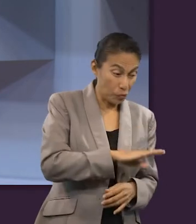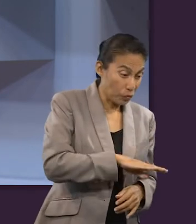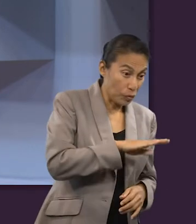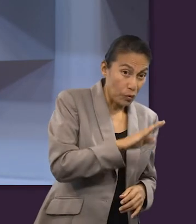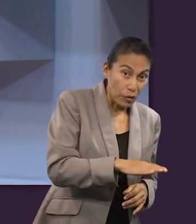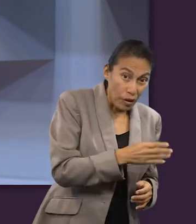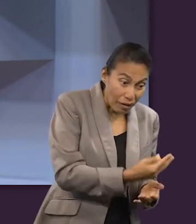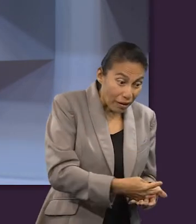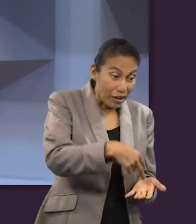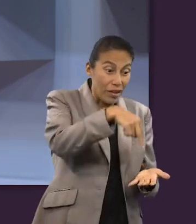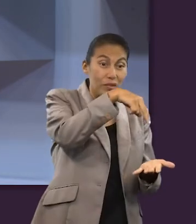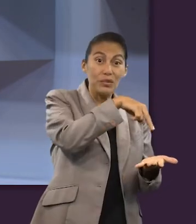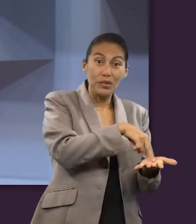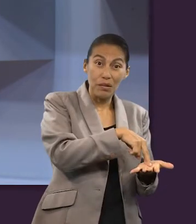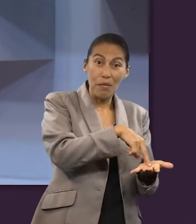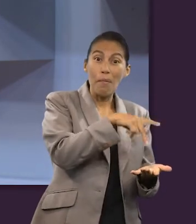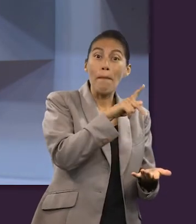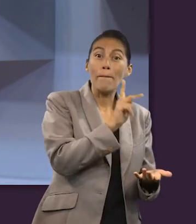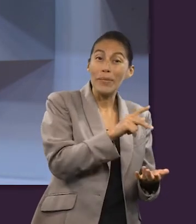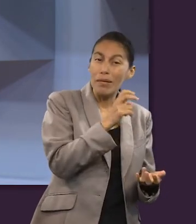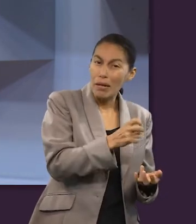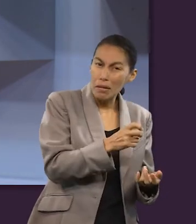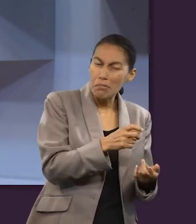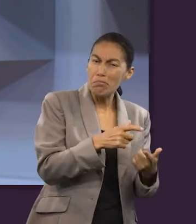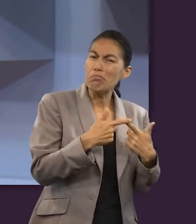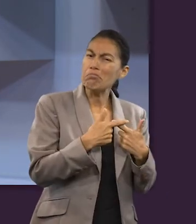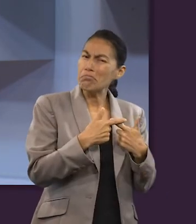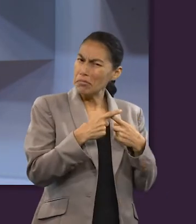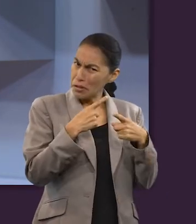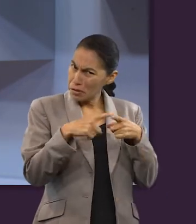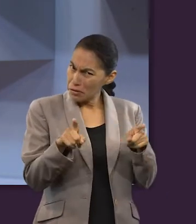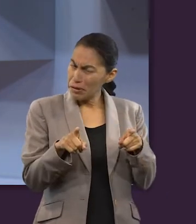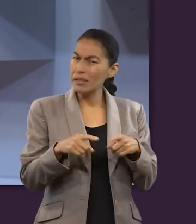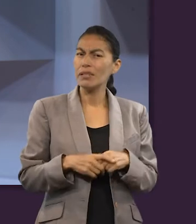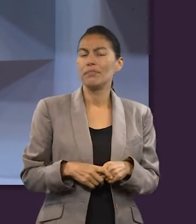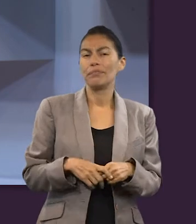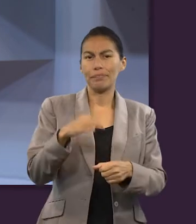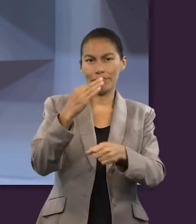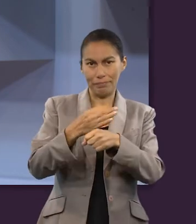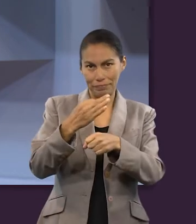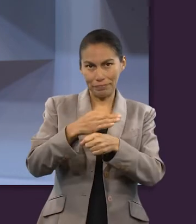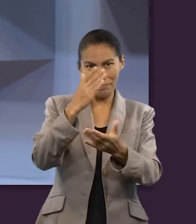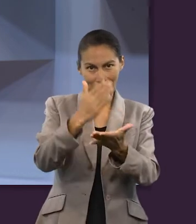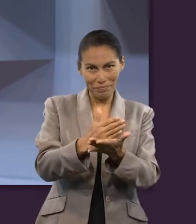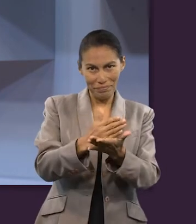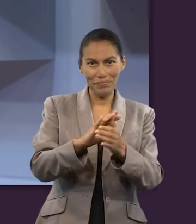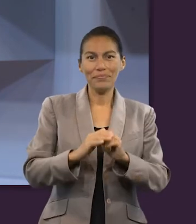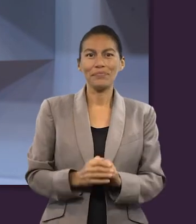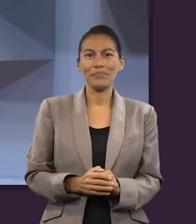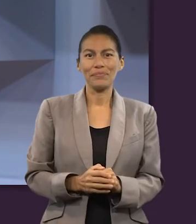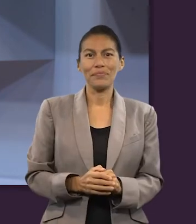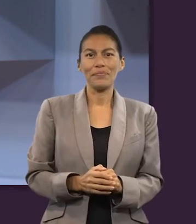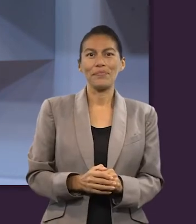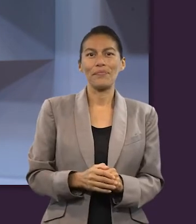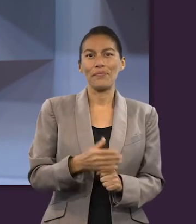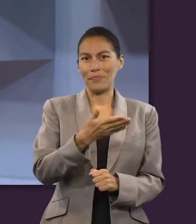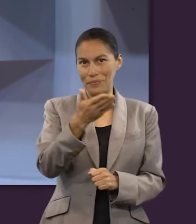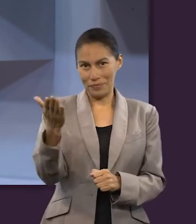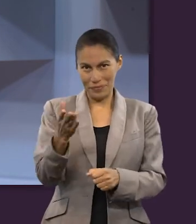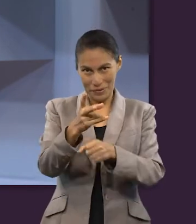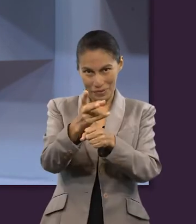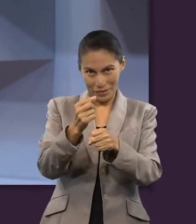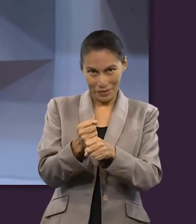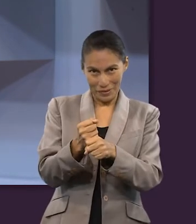esta muerte de Jesús y su resurrección va a marcar una diferencia. Pero vamos a hacer aquí una pausa antes de seguir